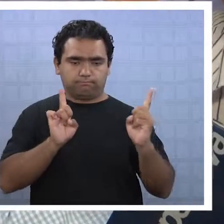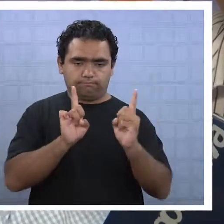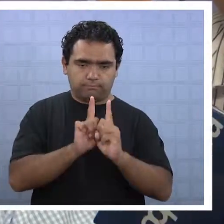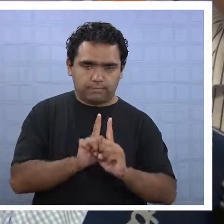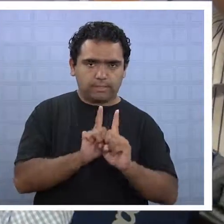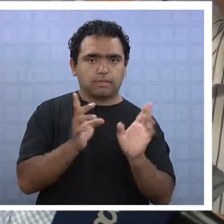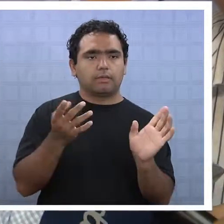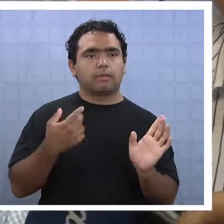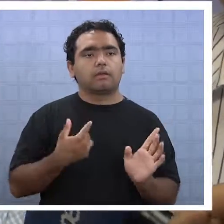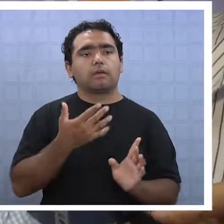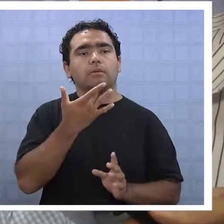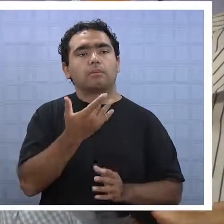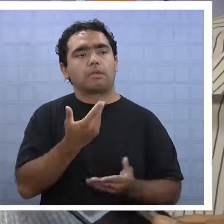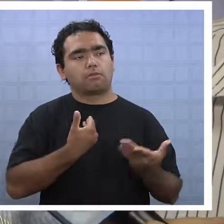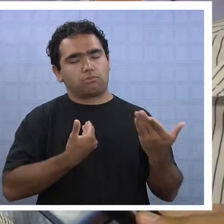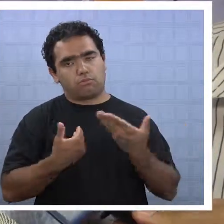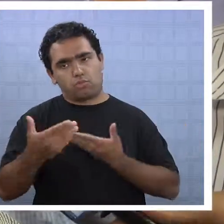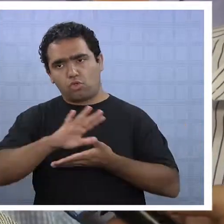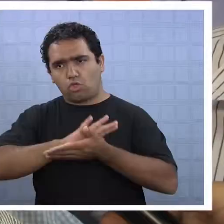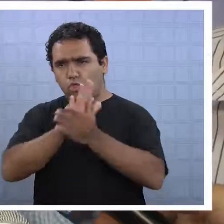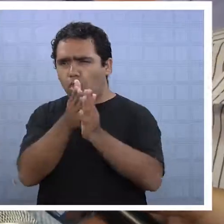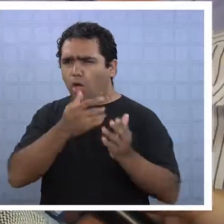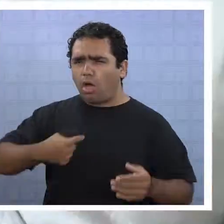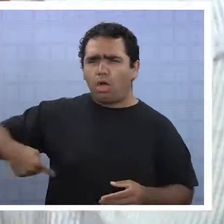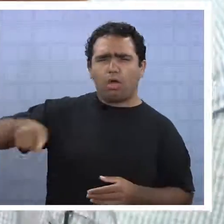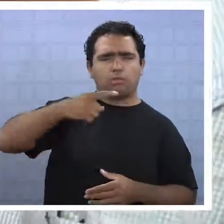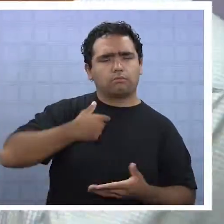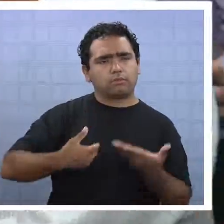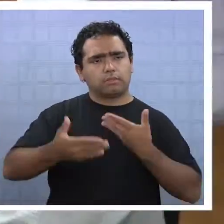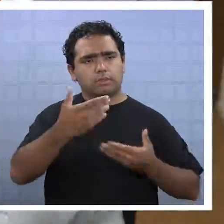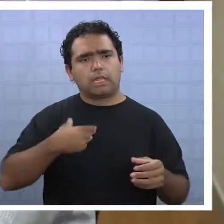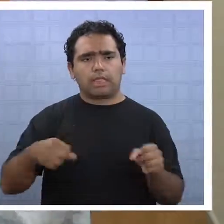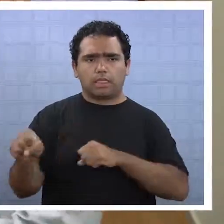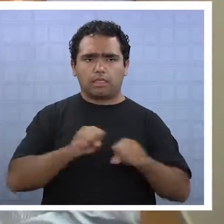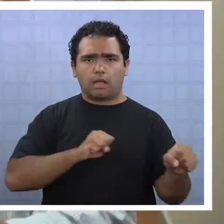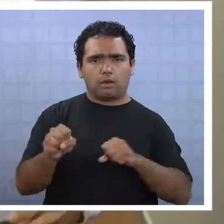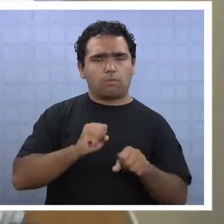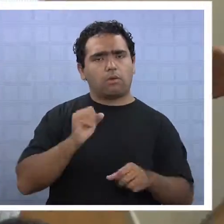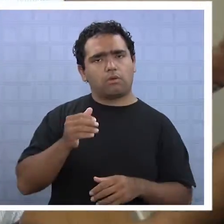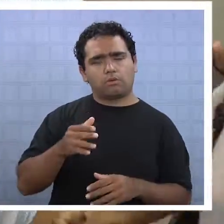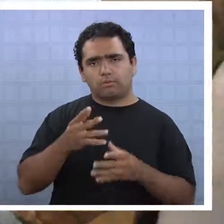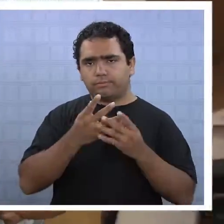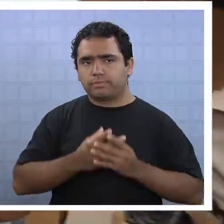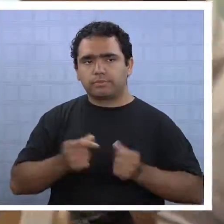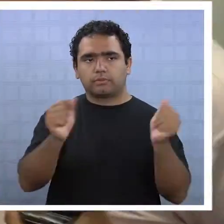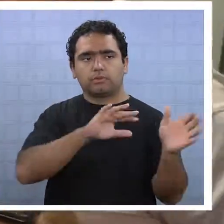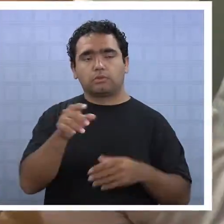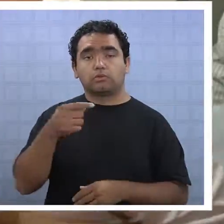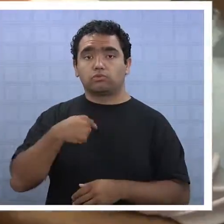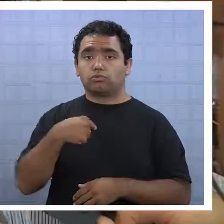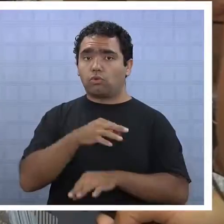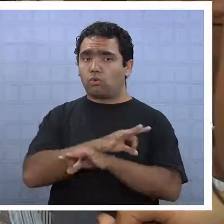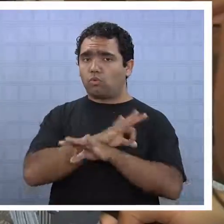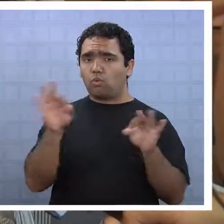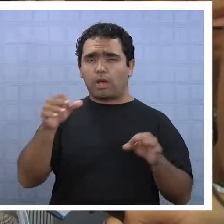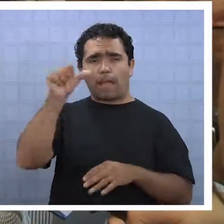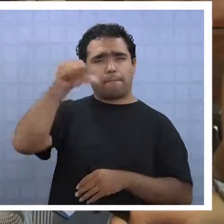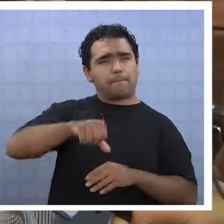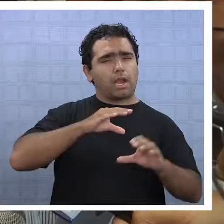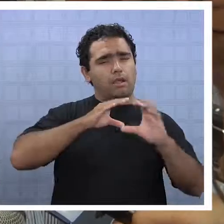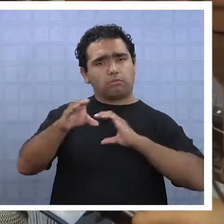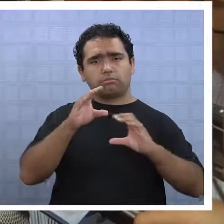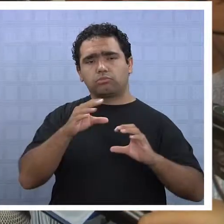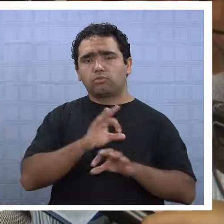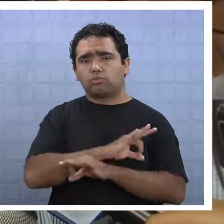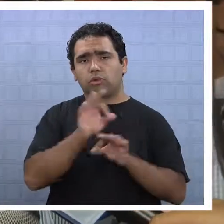aras de que entre todos juntos saquemos el terremoto adelante. Yo nunca he tenido una mala comunicación con nadie, menos con el